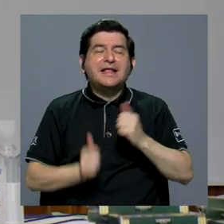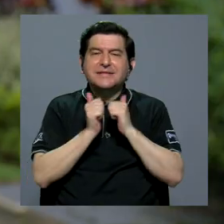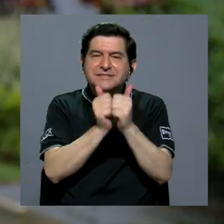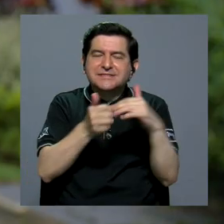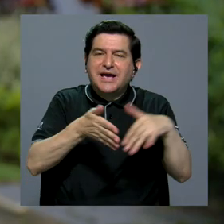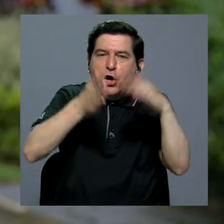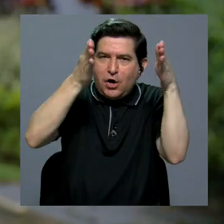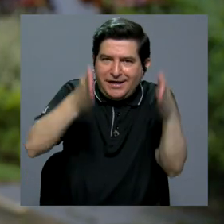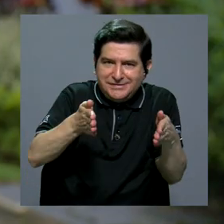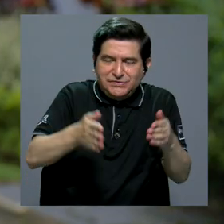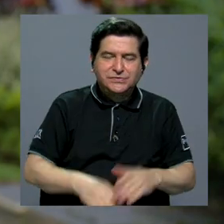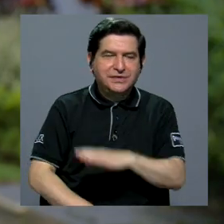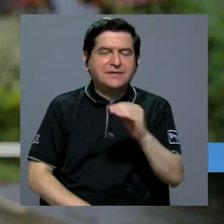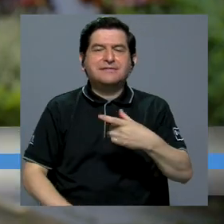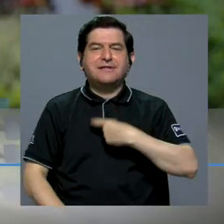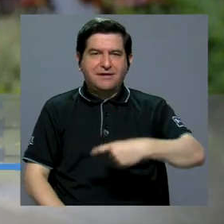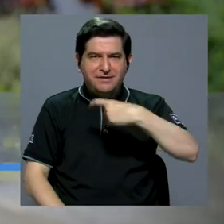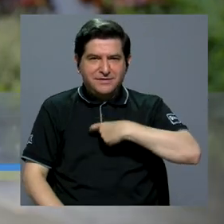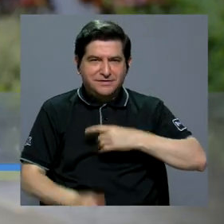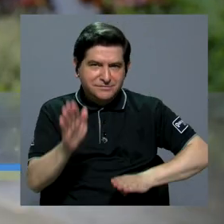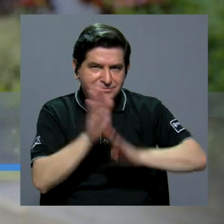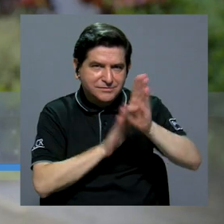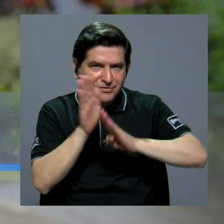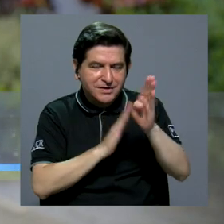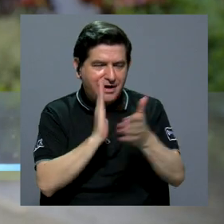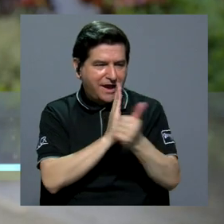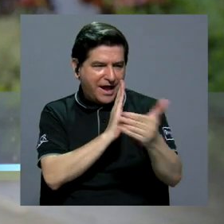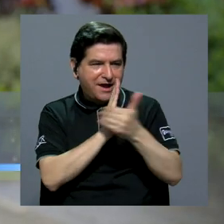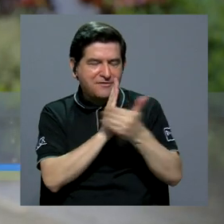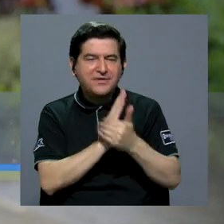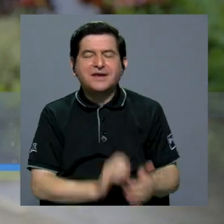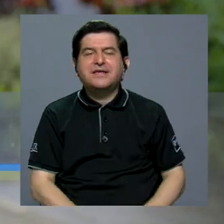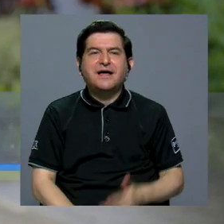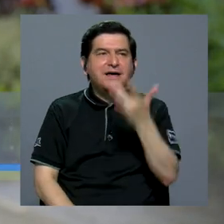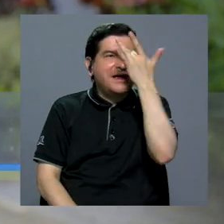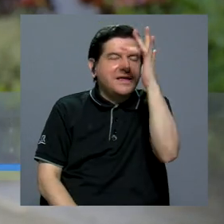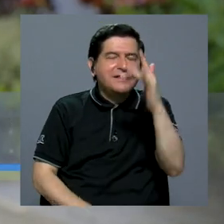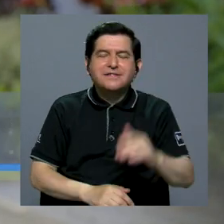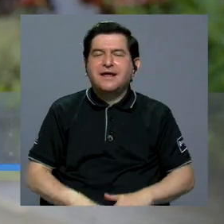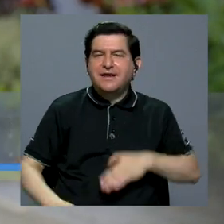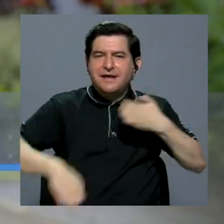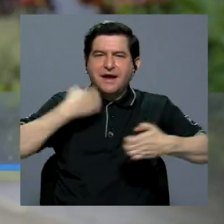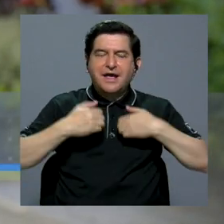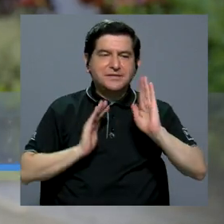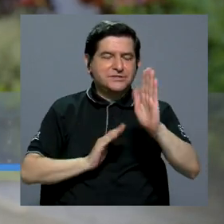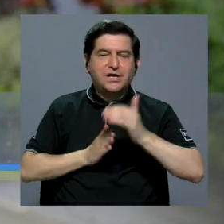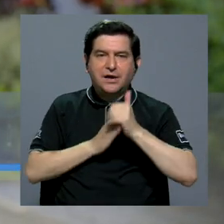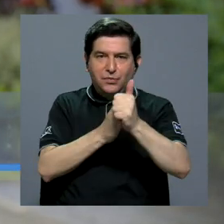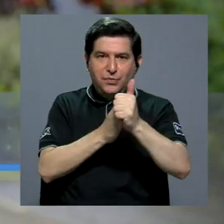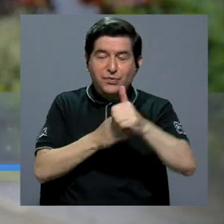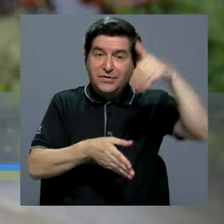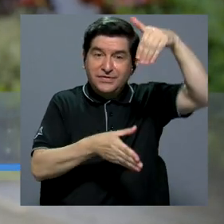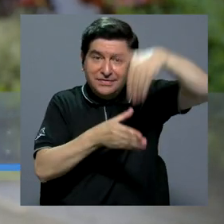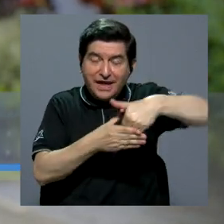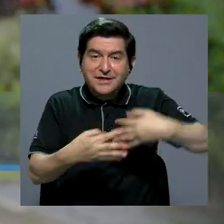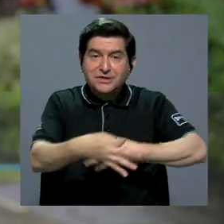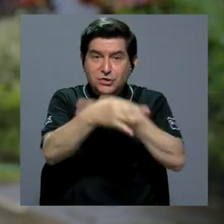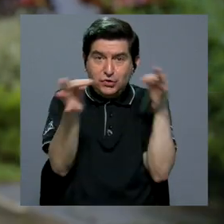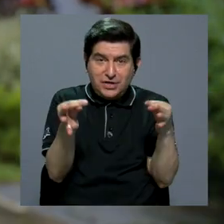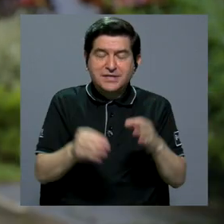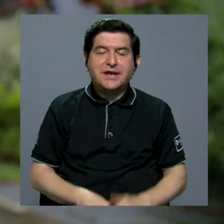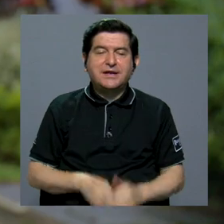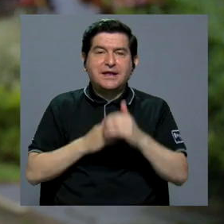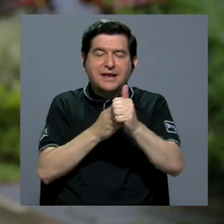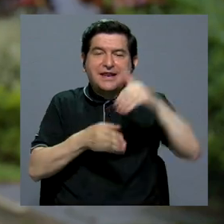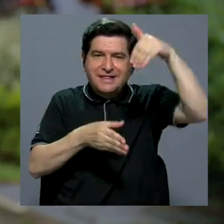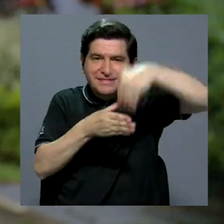de acompañar al estudiante y en este deseo del desarrollo de las habilidades de la inteligencia emocional para su liderazgo, se enmarca este taller